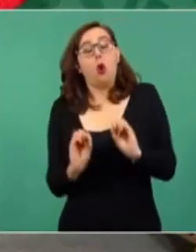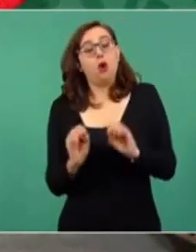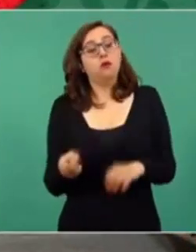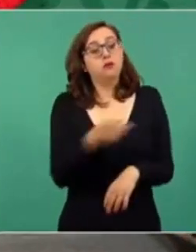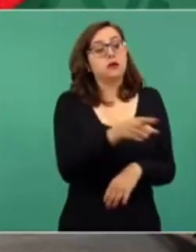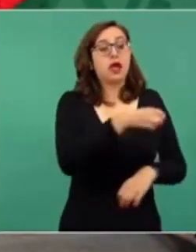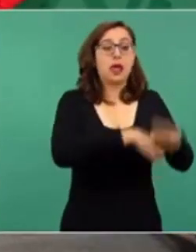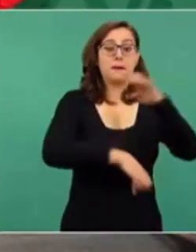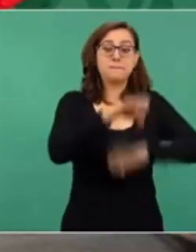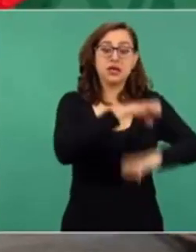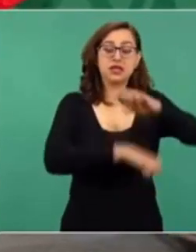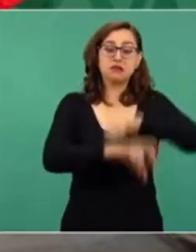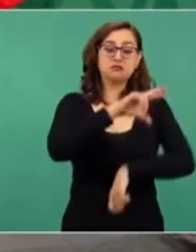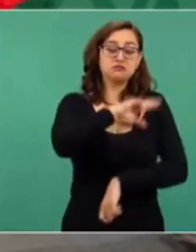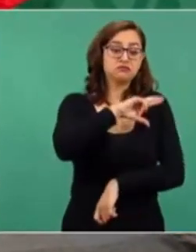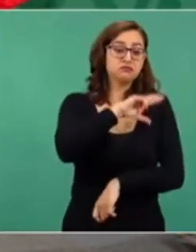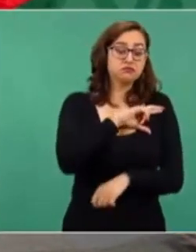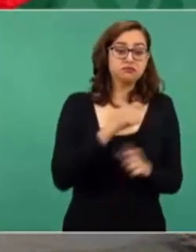intereses creados.